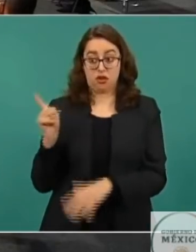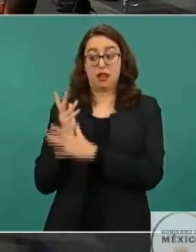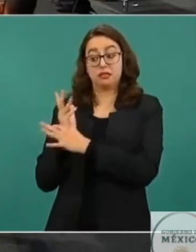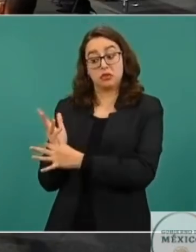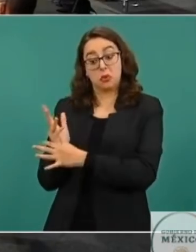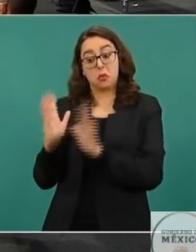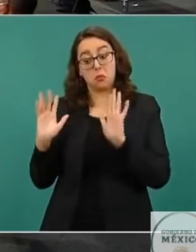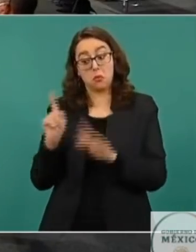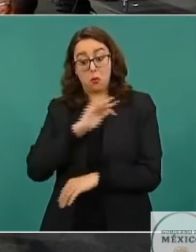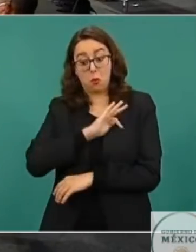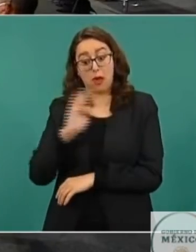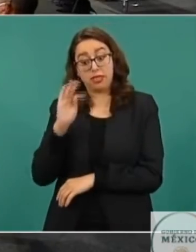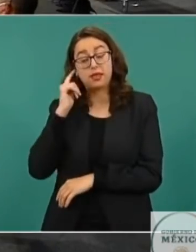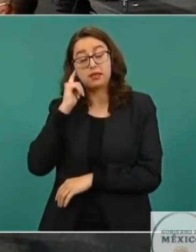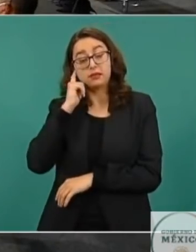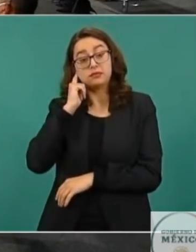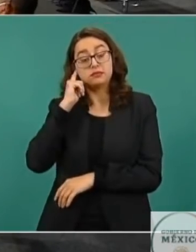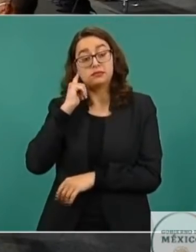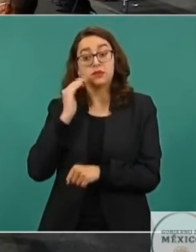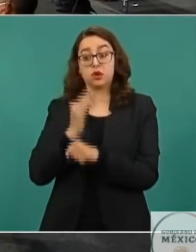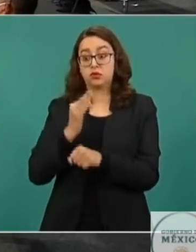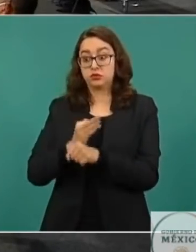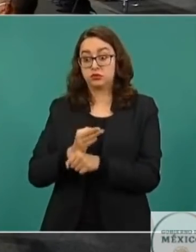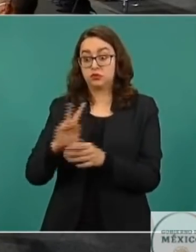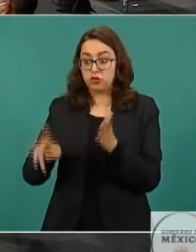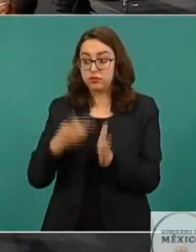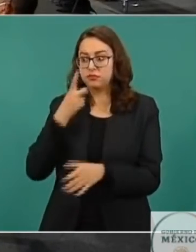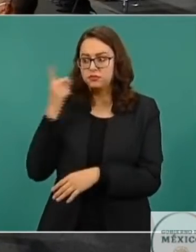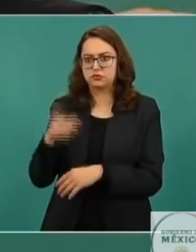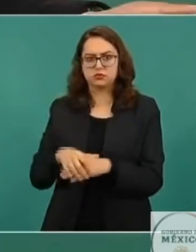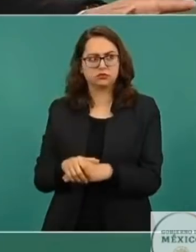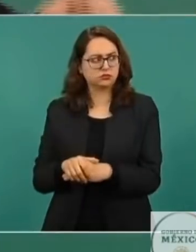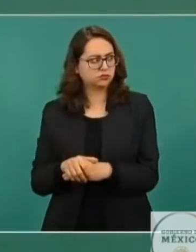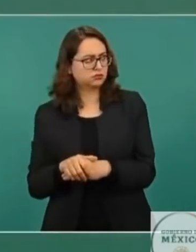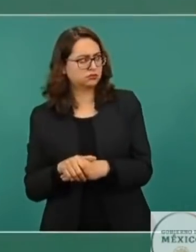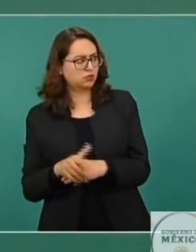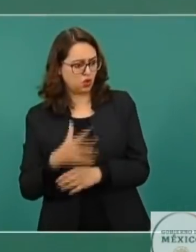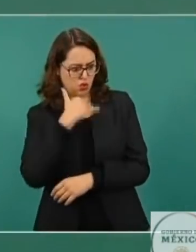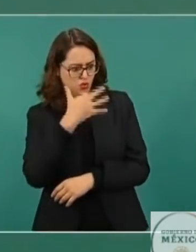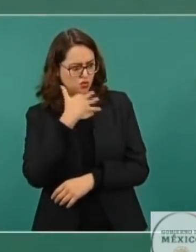Porque Mitt lo voltea a ver y le dice, el corrupto eres tú.